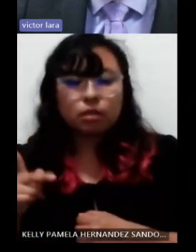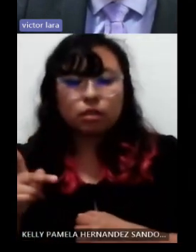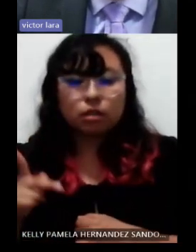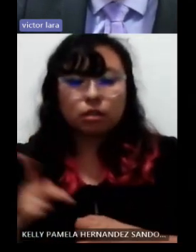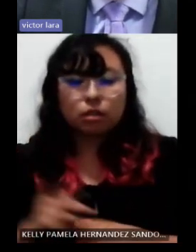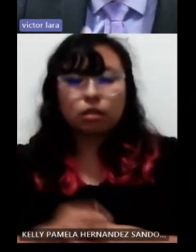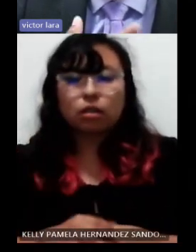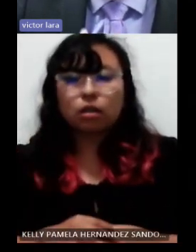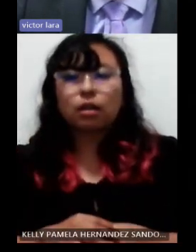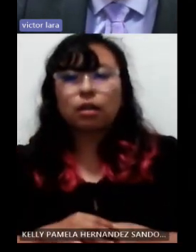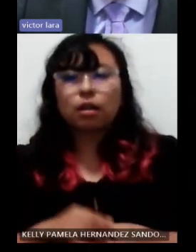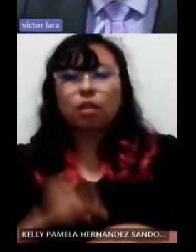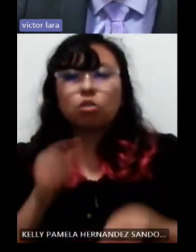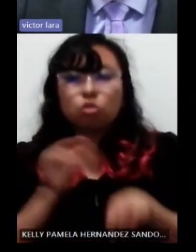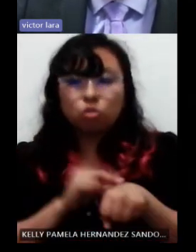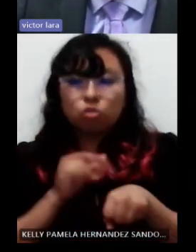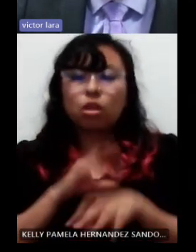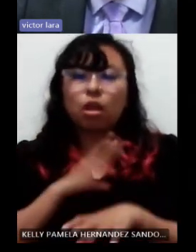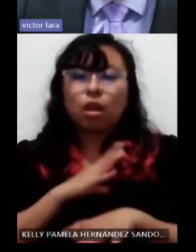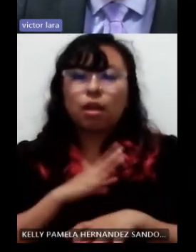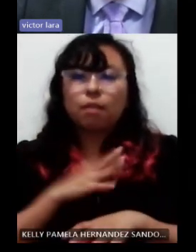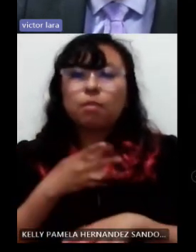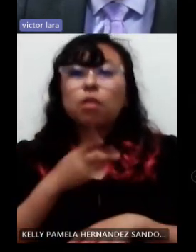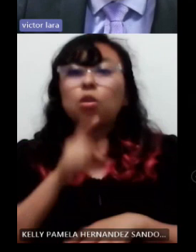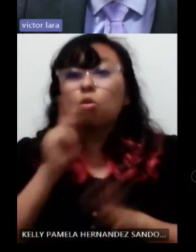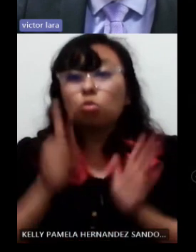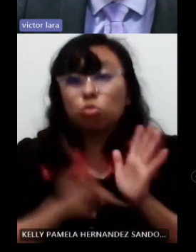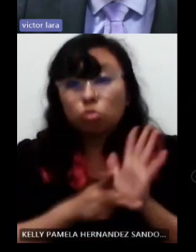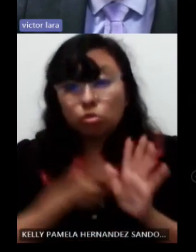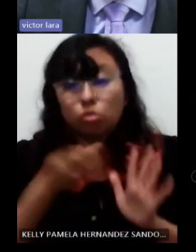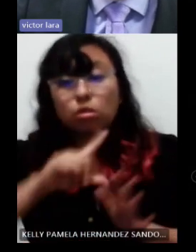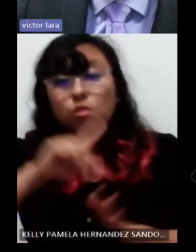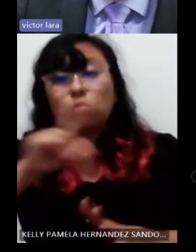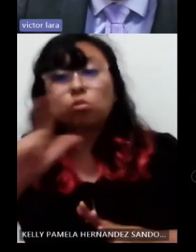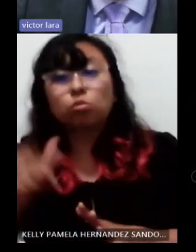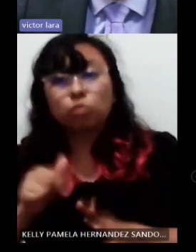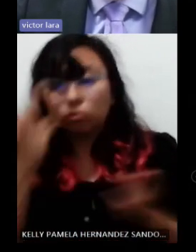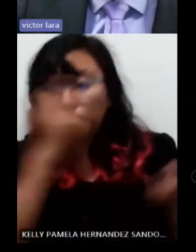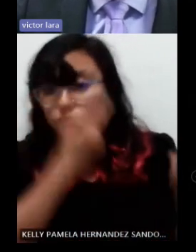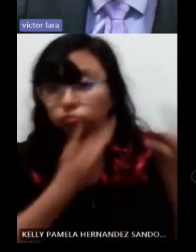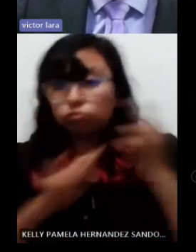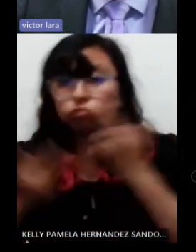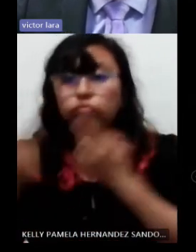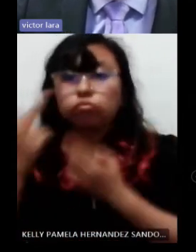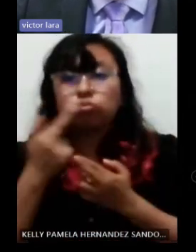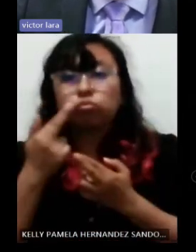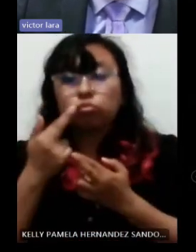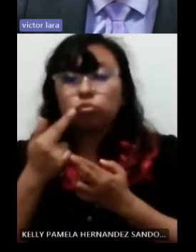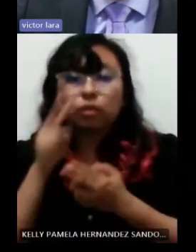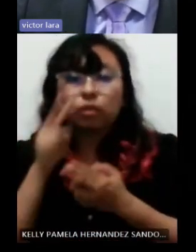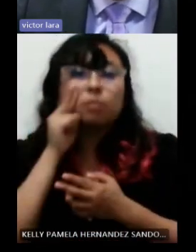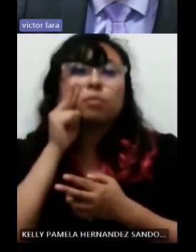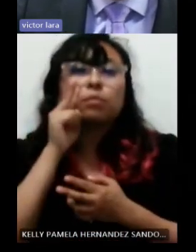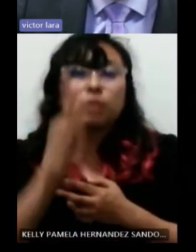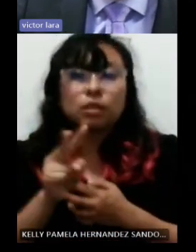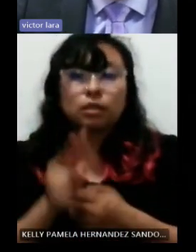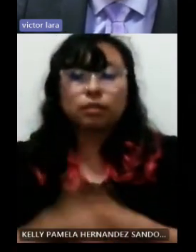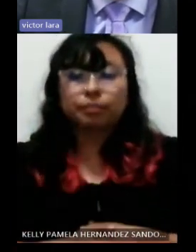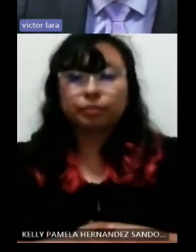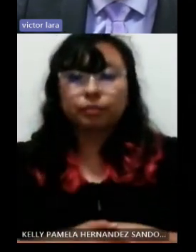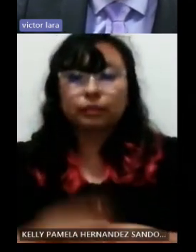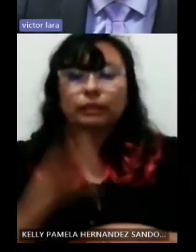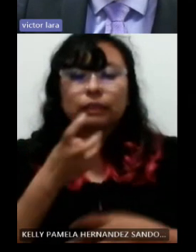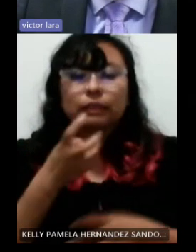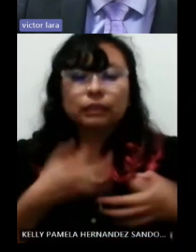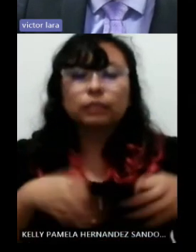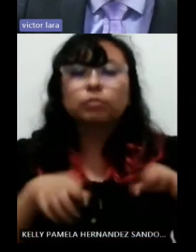paciente y posterior pasamos a una valoración funcional de la visión. Aquí nos interesa mucho